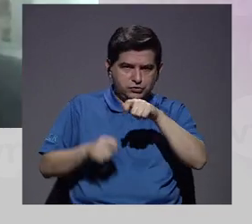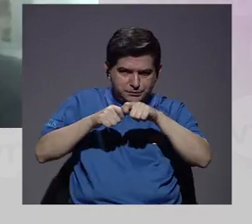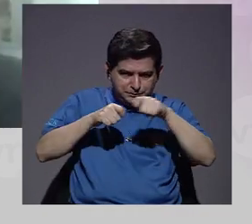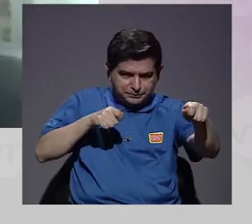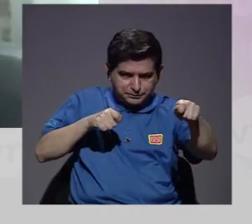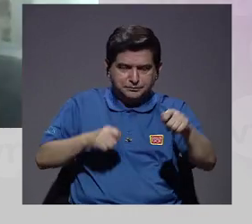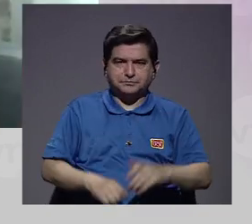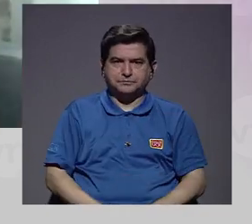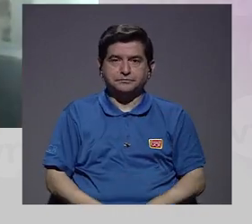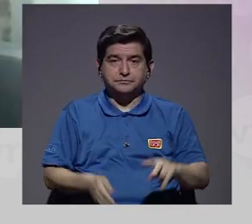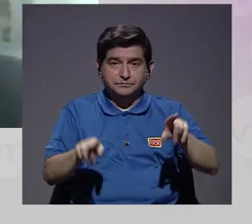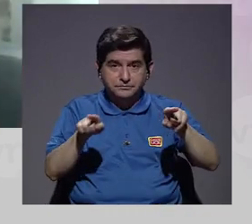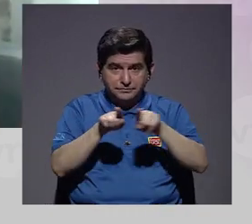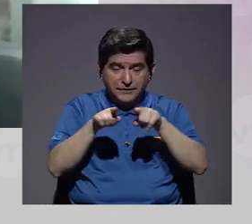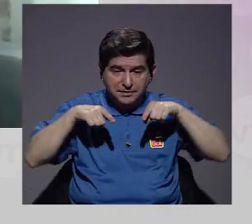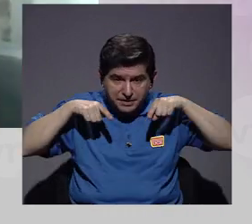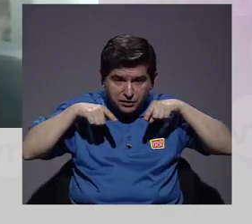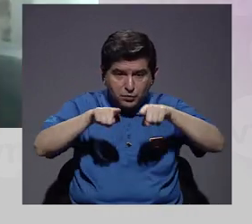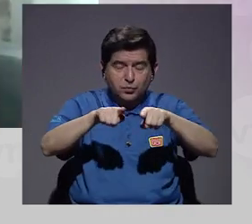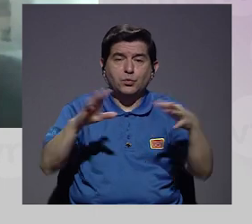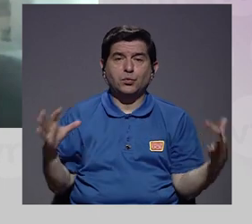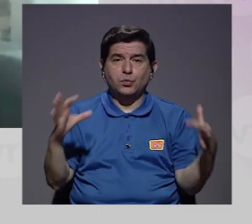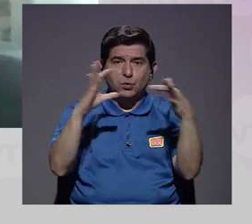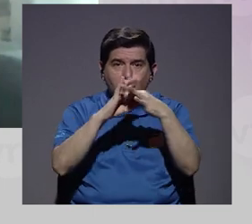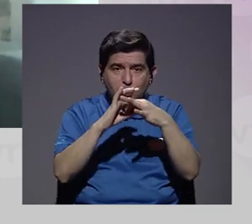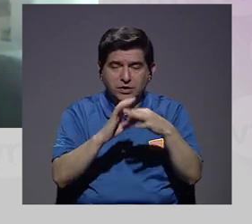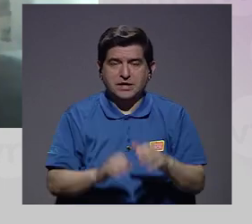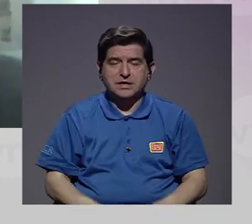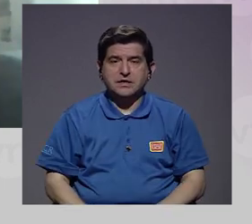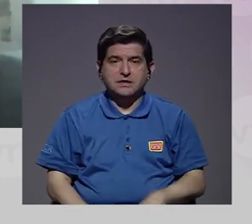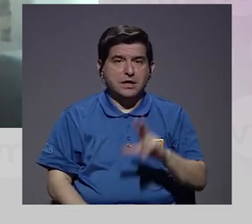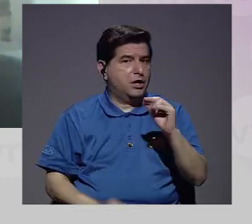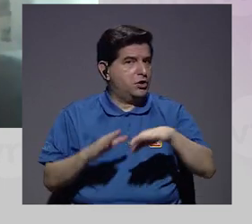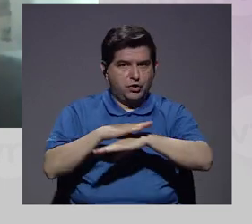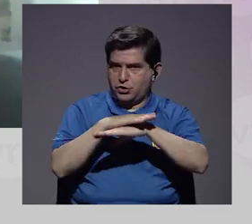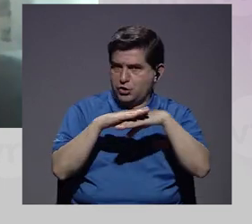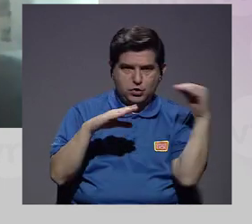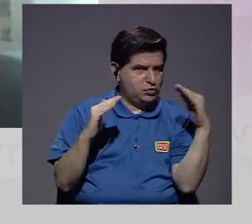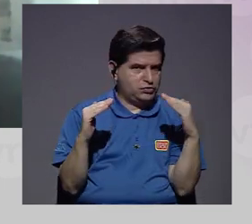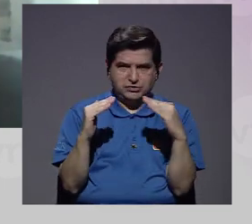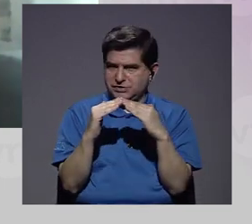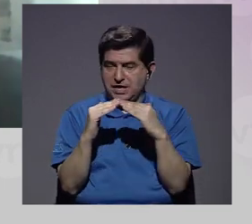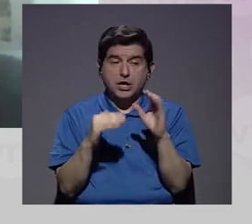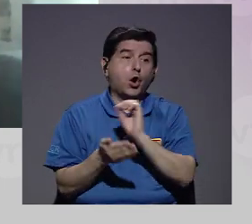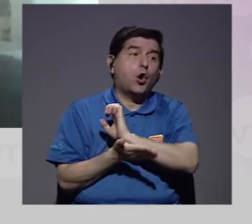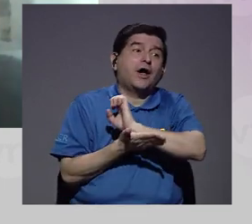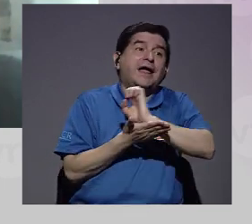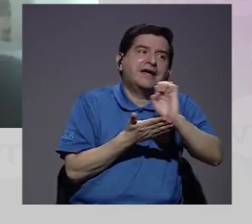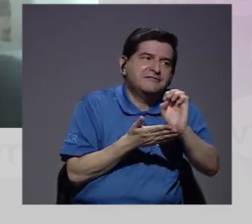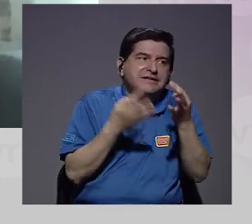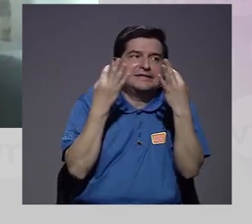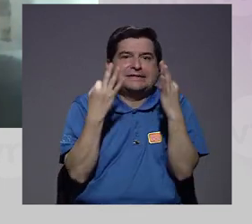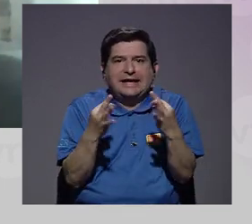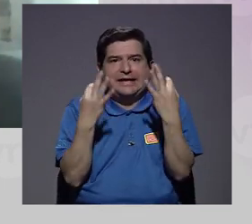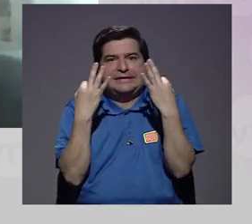va paralela o unida al hecho de que no hay que salir, ¿verdad? O hay que evitar salir por lo